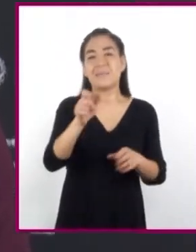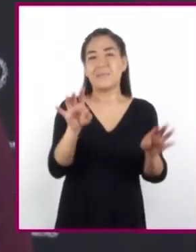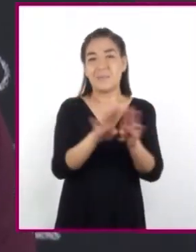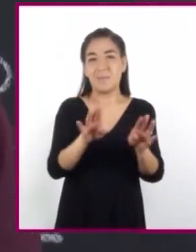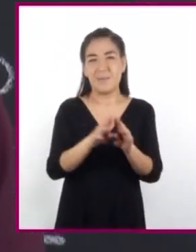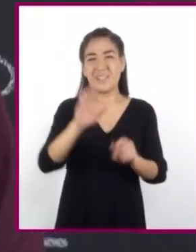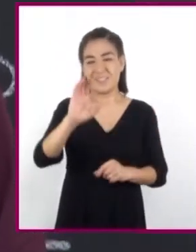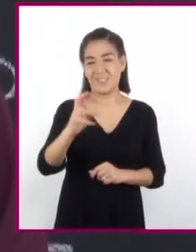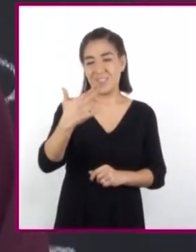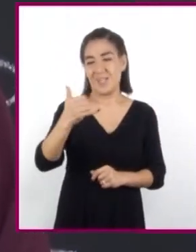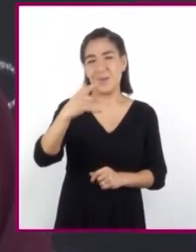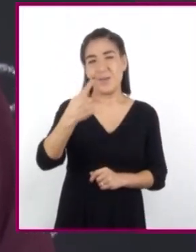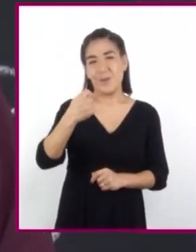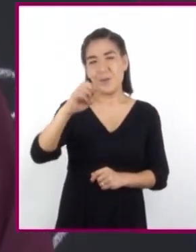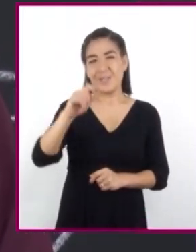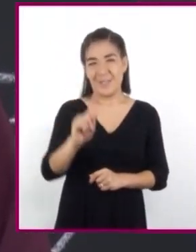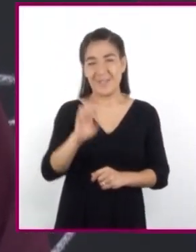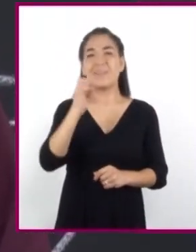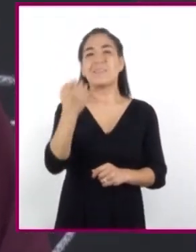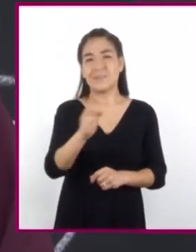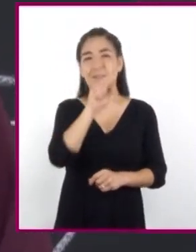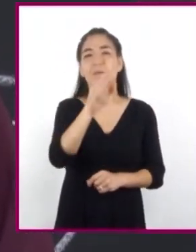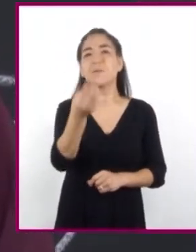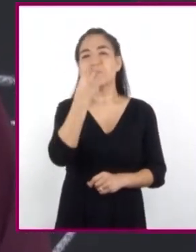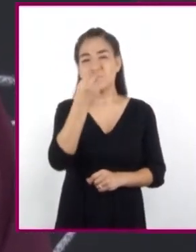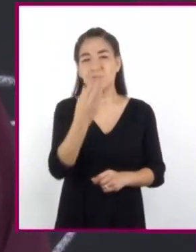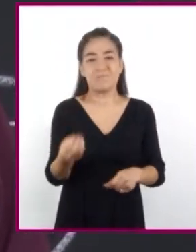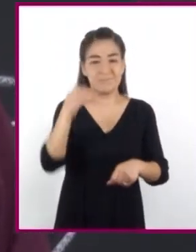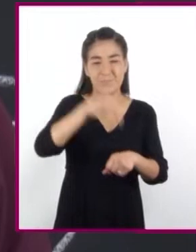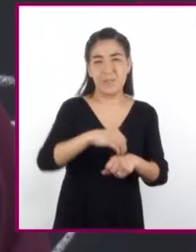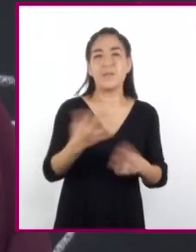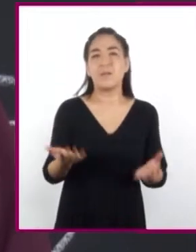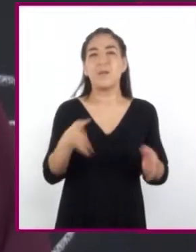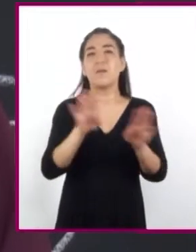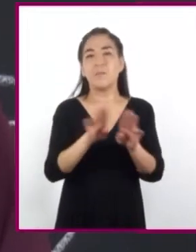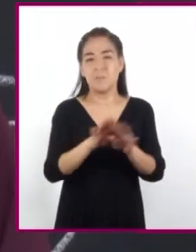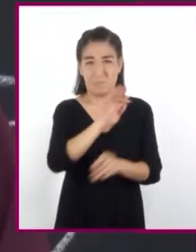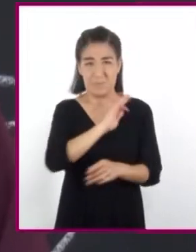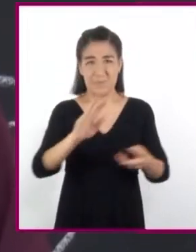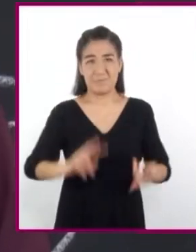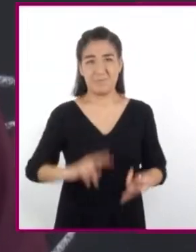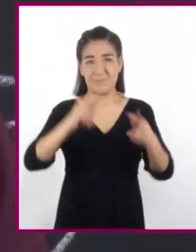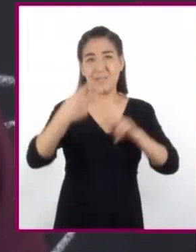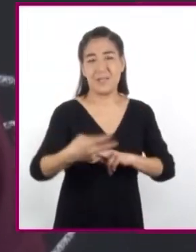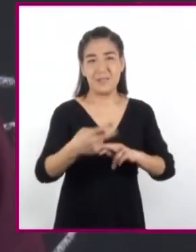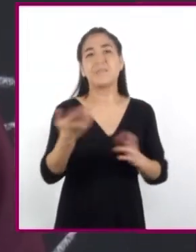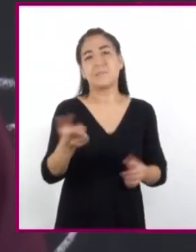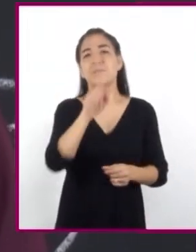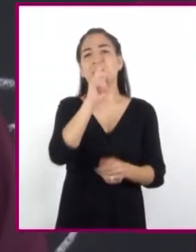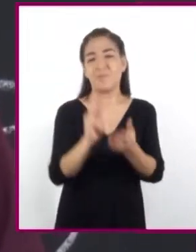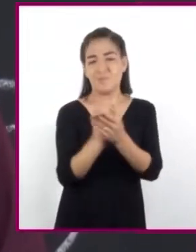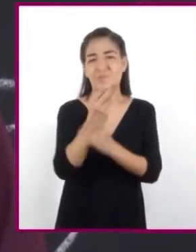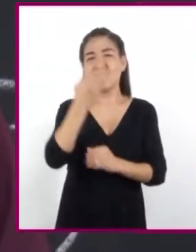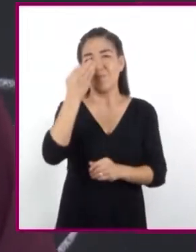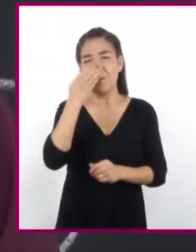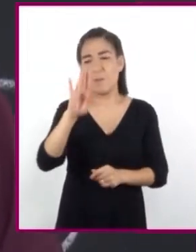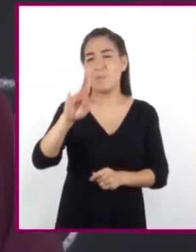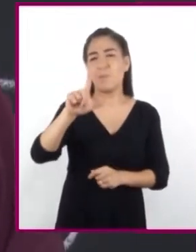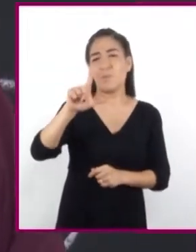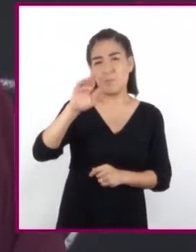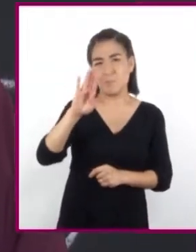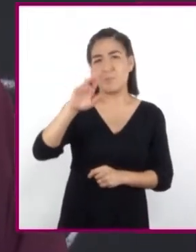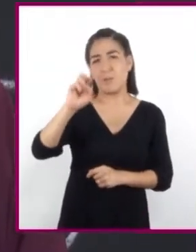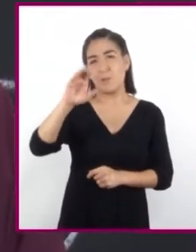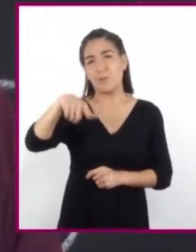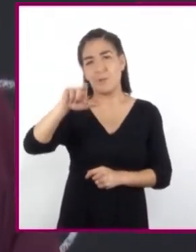de chayote por el tipo de vitamina que aporta, por ejemplo, puedes sustituirlo por cierta cantidad de brócoli. Tomen en cuenta que